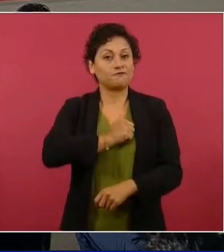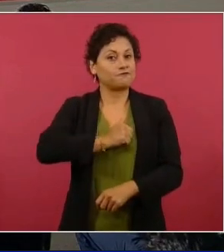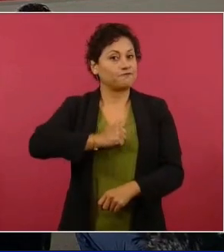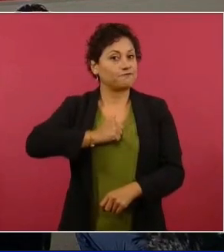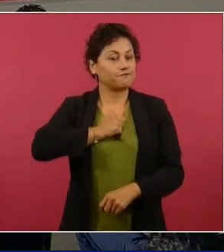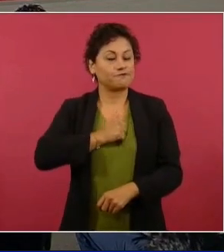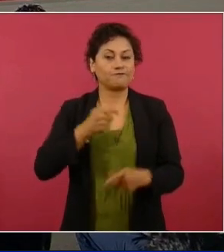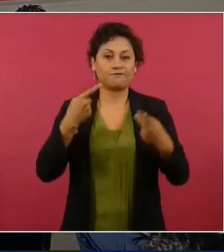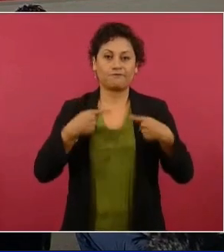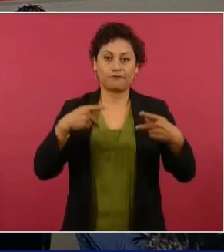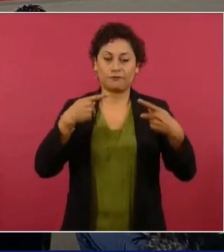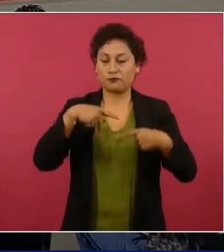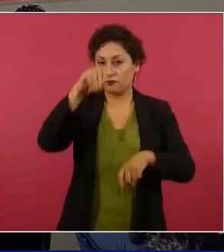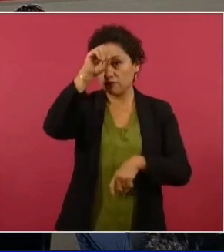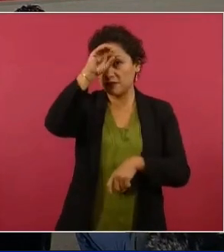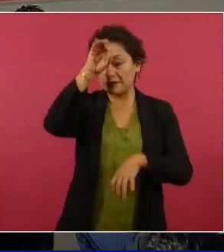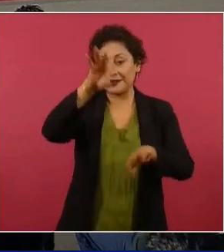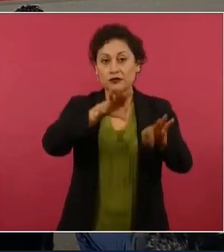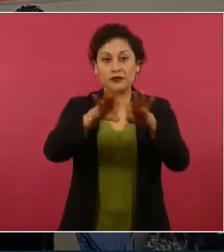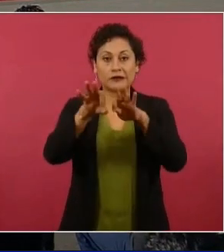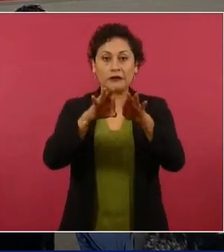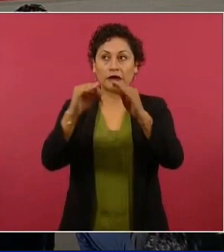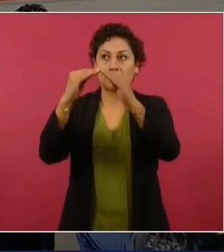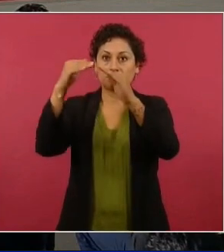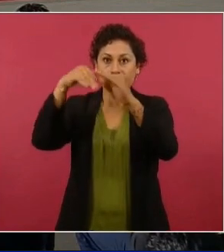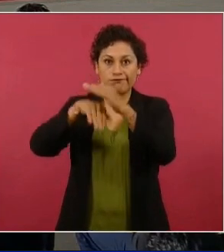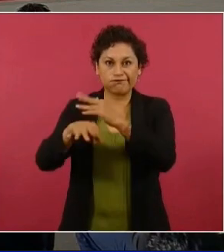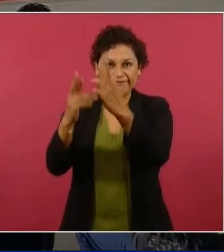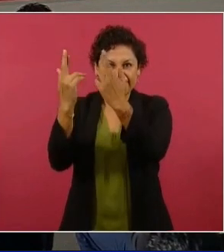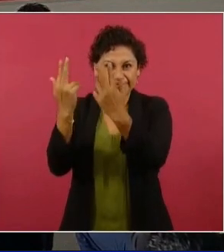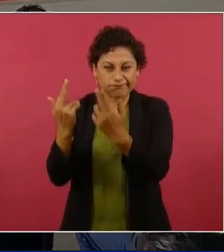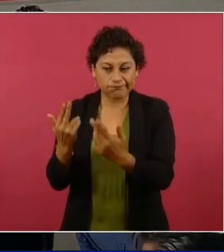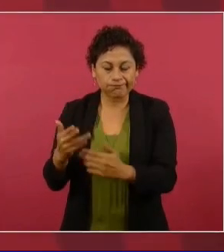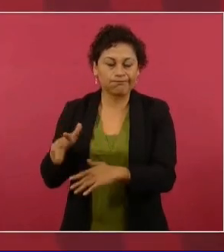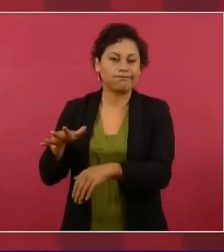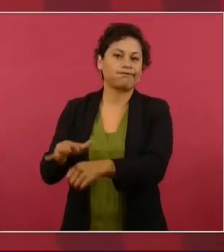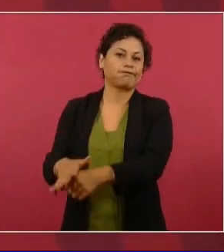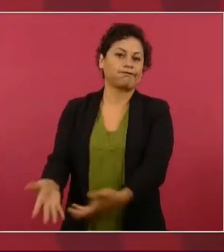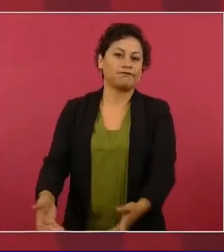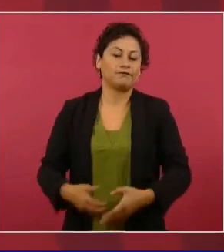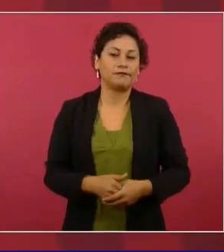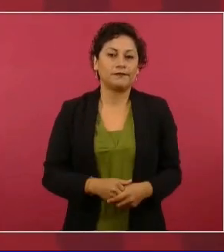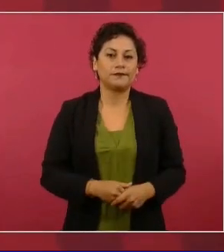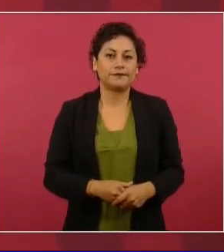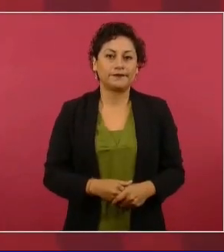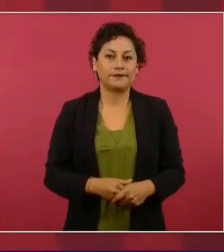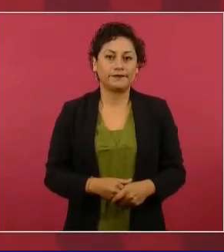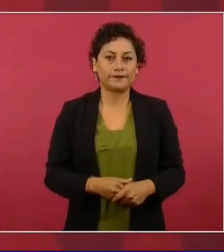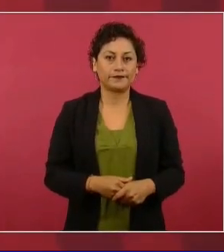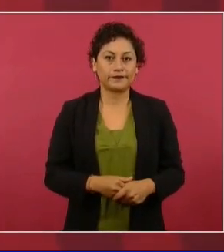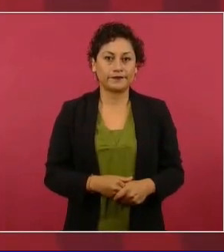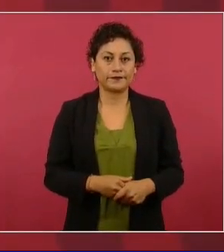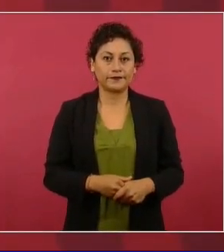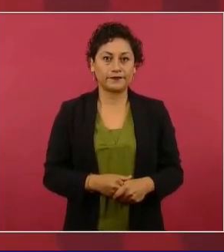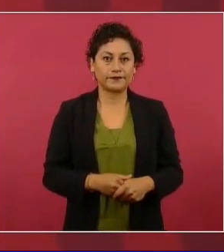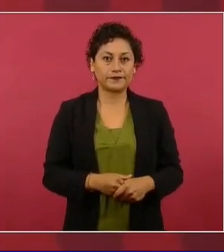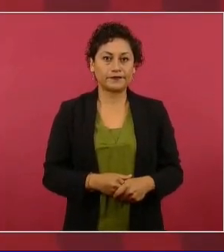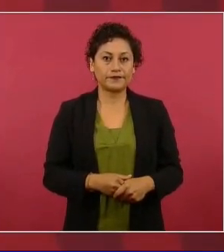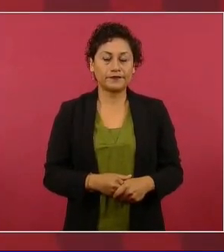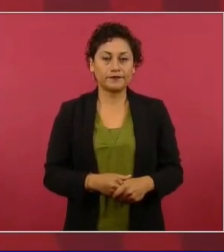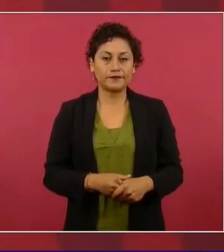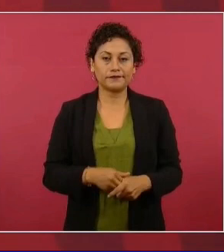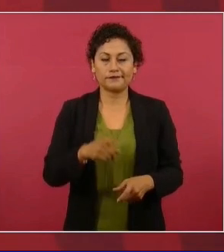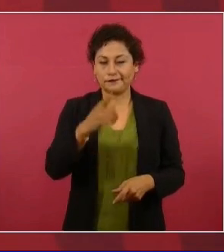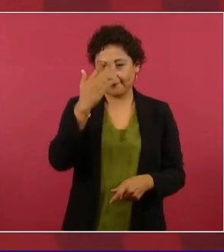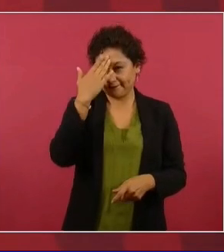mineros que quedaron atrapados, de la inundación